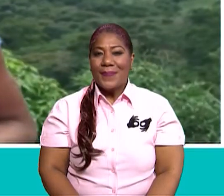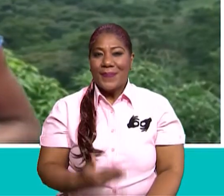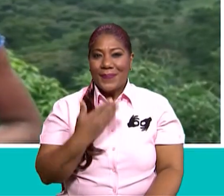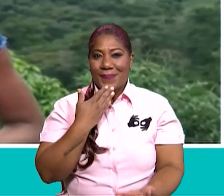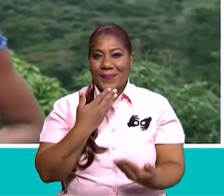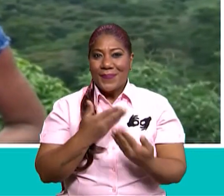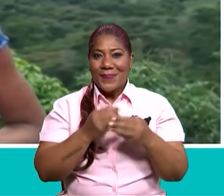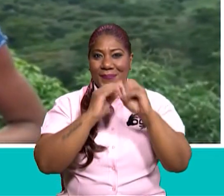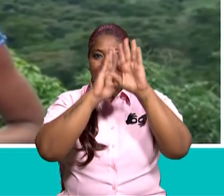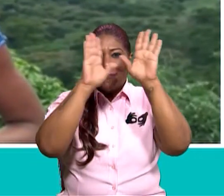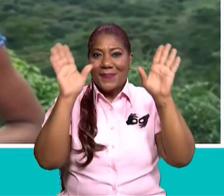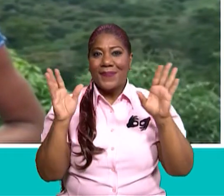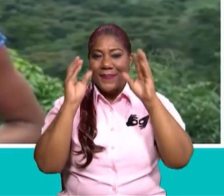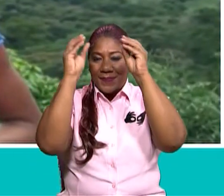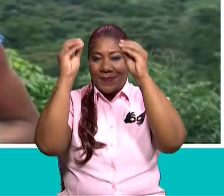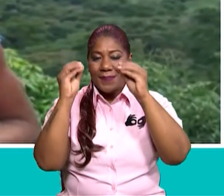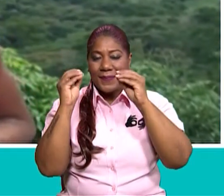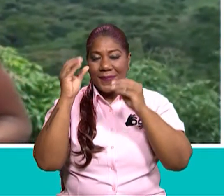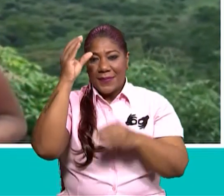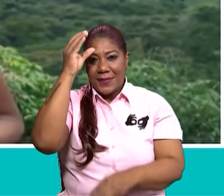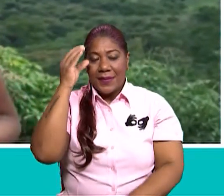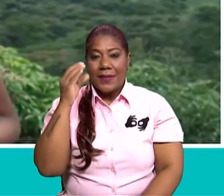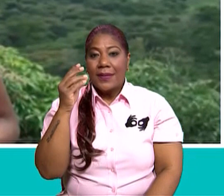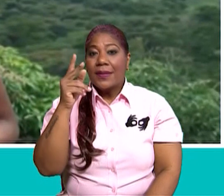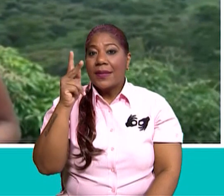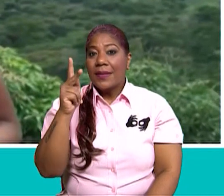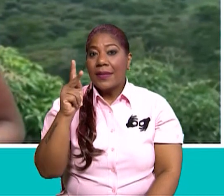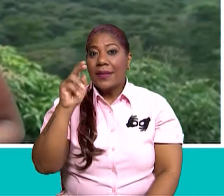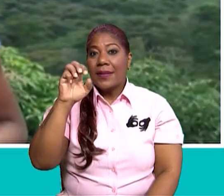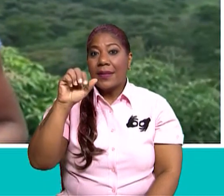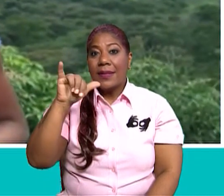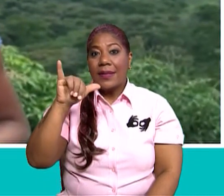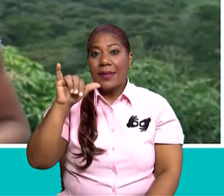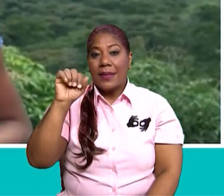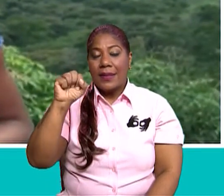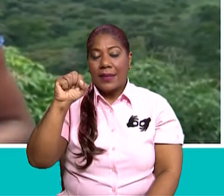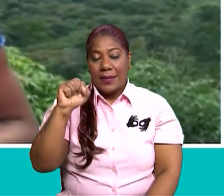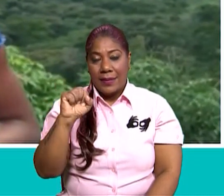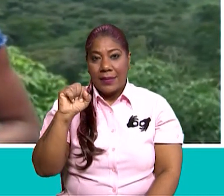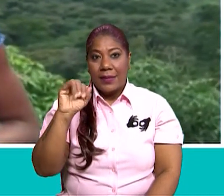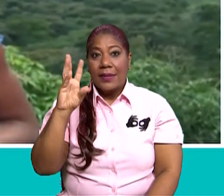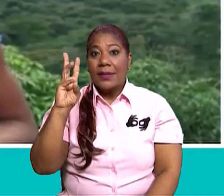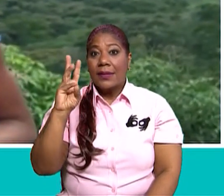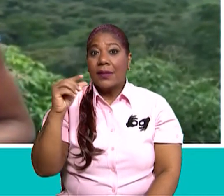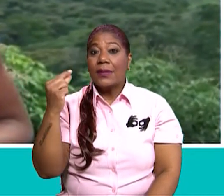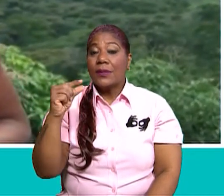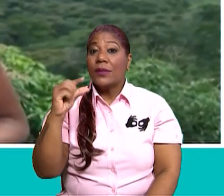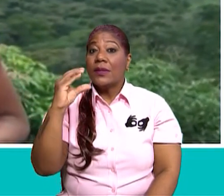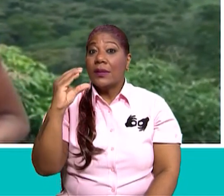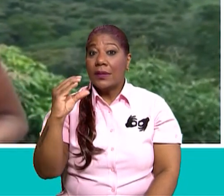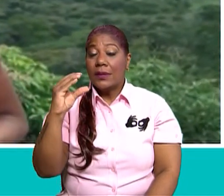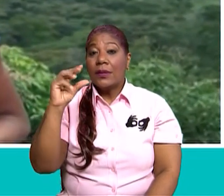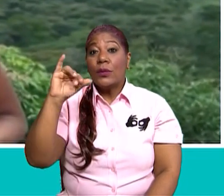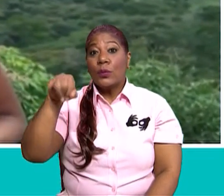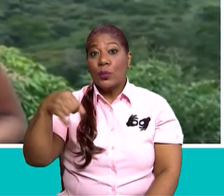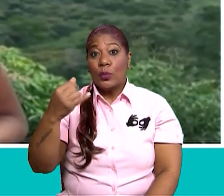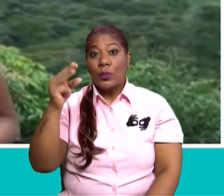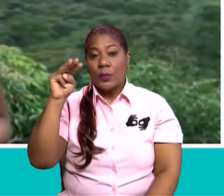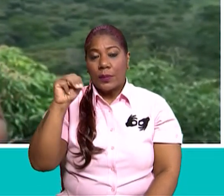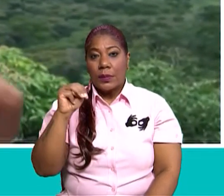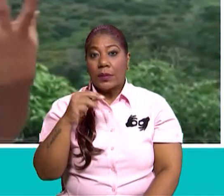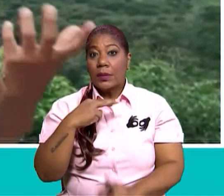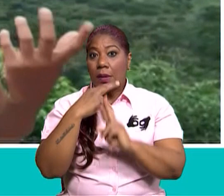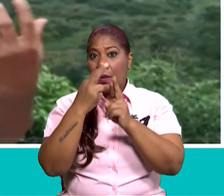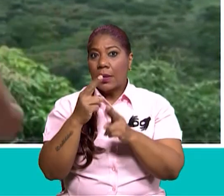Muy buenos días, maestro Cristian. Mi nombre es Casey Hernández, del sexto H de la Escuela Bilingüe Cirilo José Martínez. Respondiendo a su